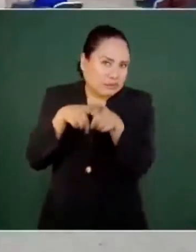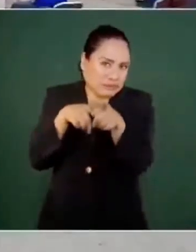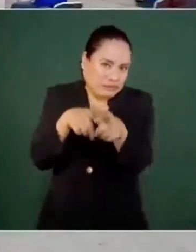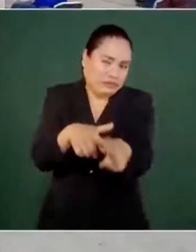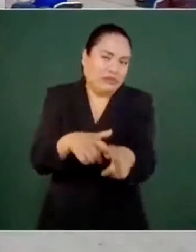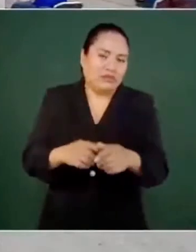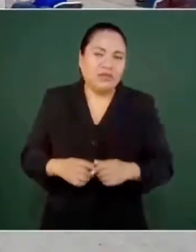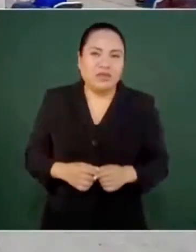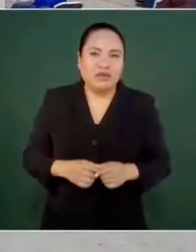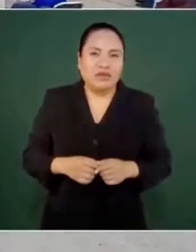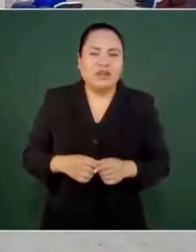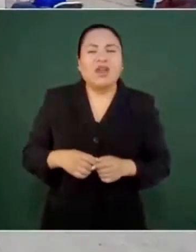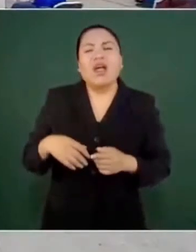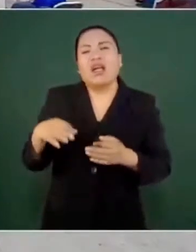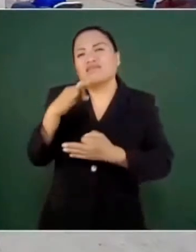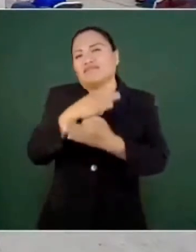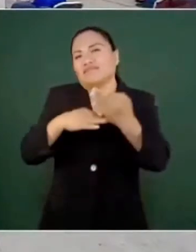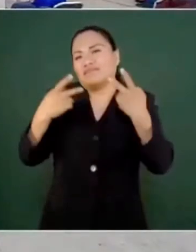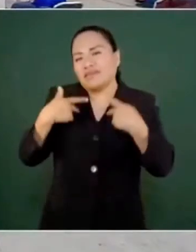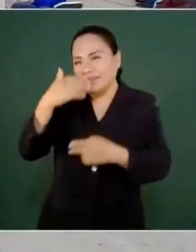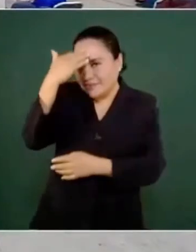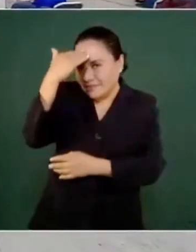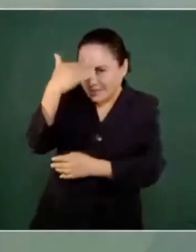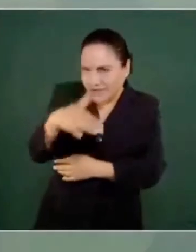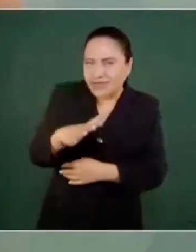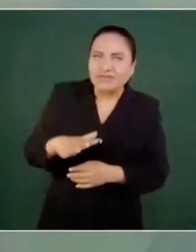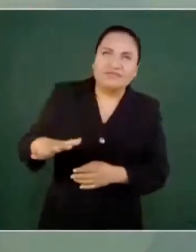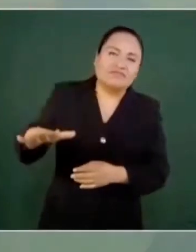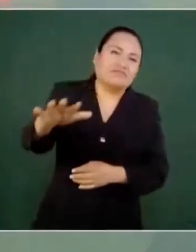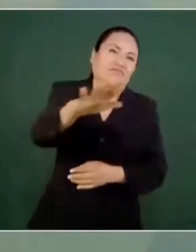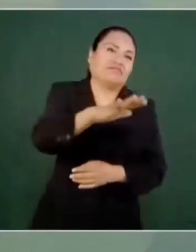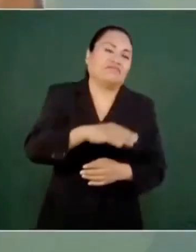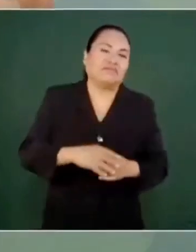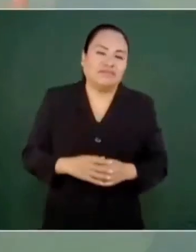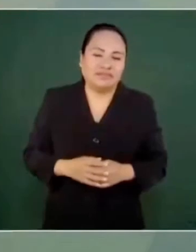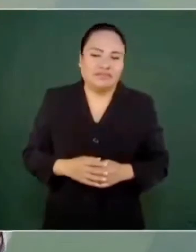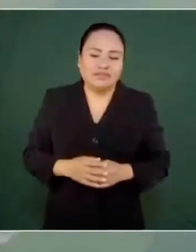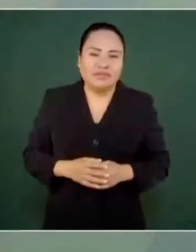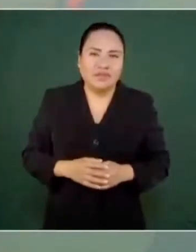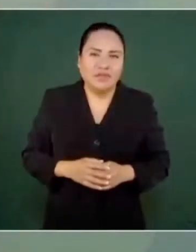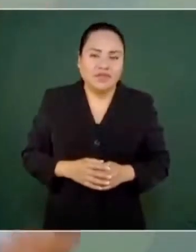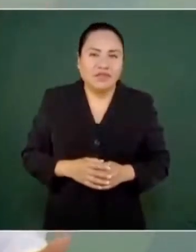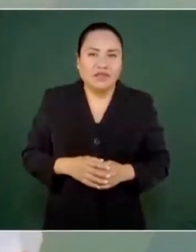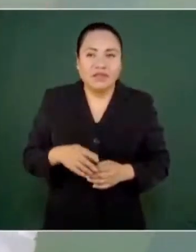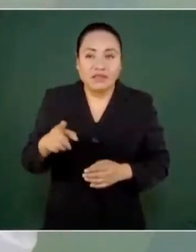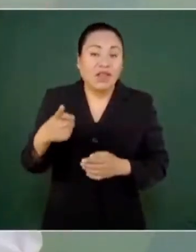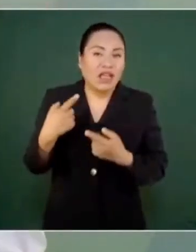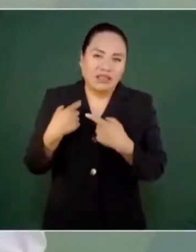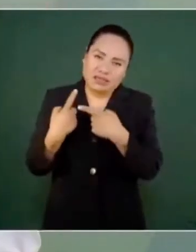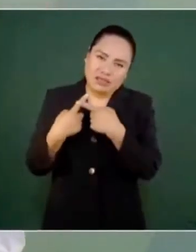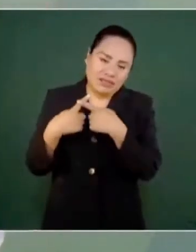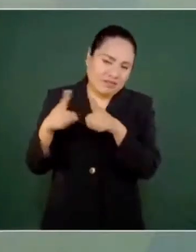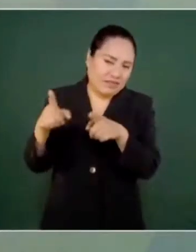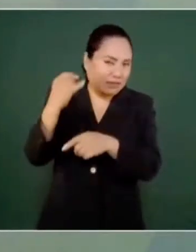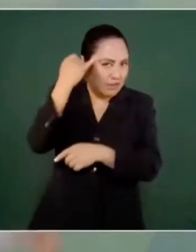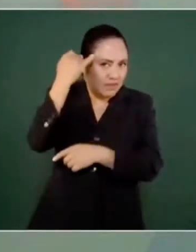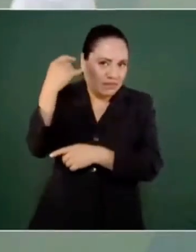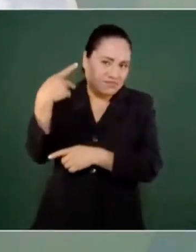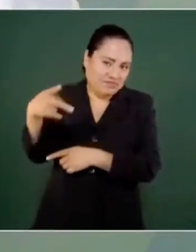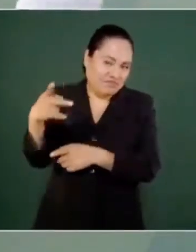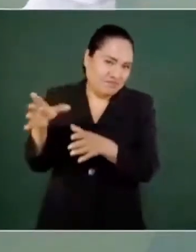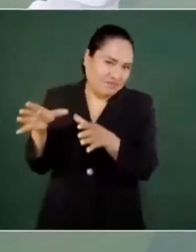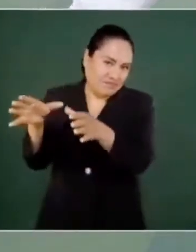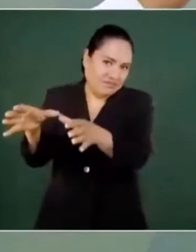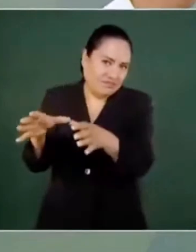Todo el mundo sabe que tenemos con ellos diferencias, porque